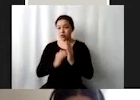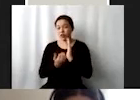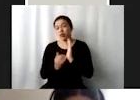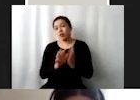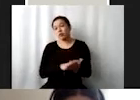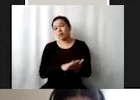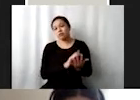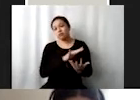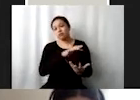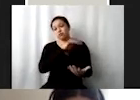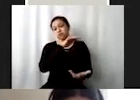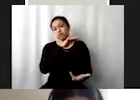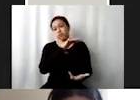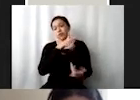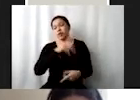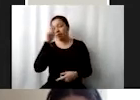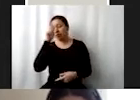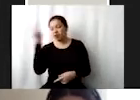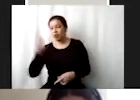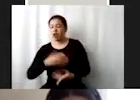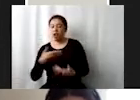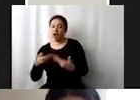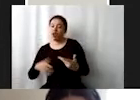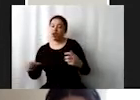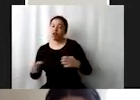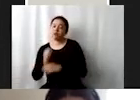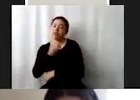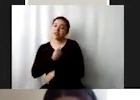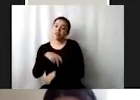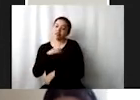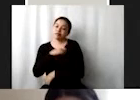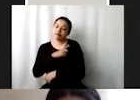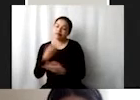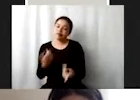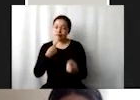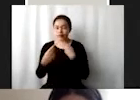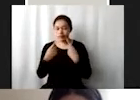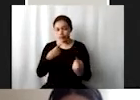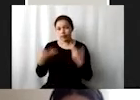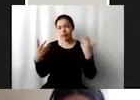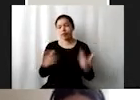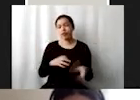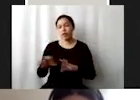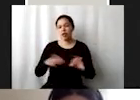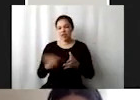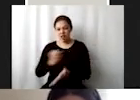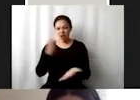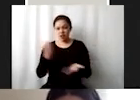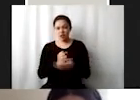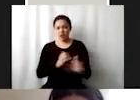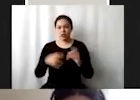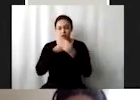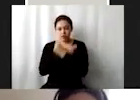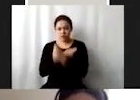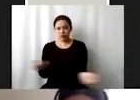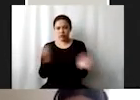de la pandemia habla de otras cosas como el trabajo forzoso el trabajo infantil la esclavitud la